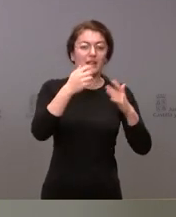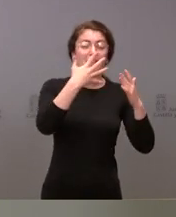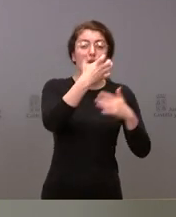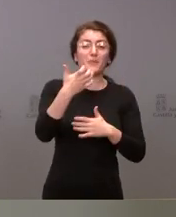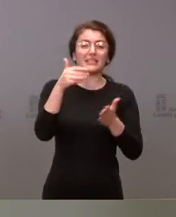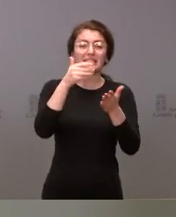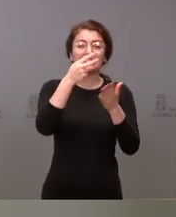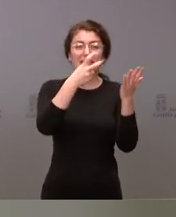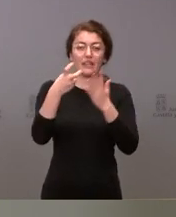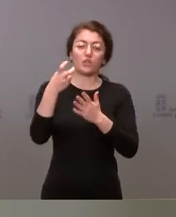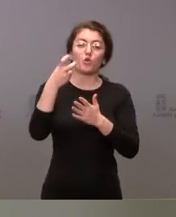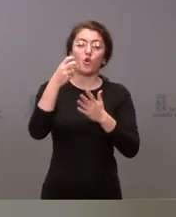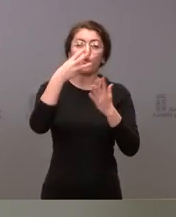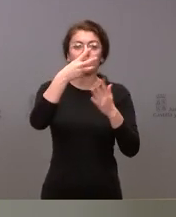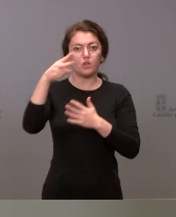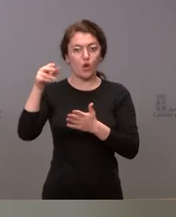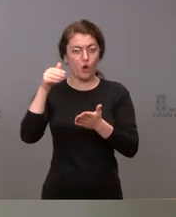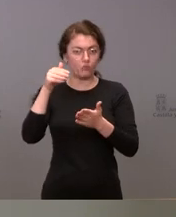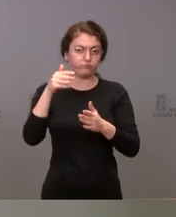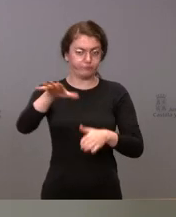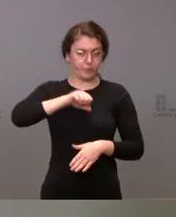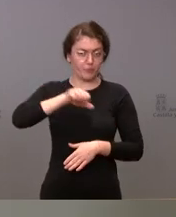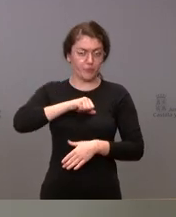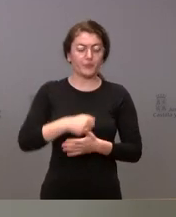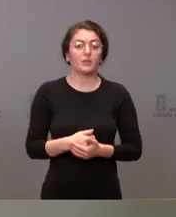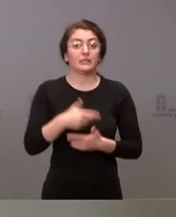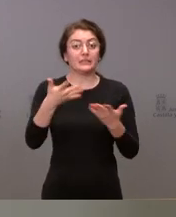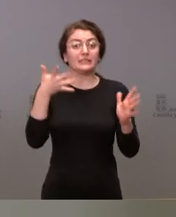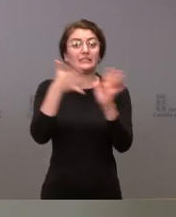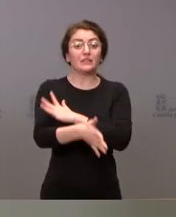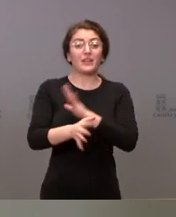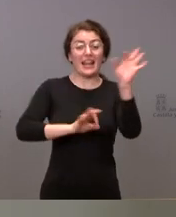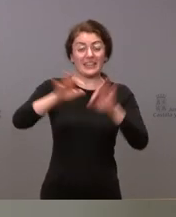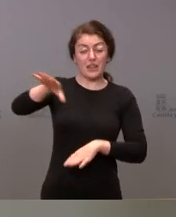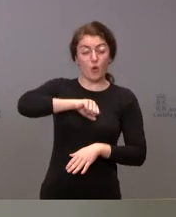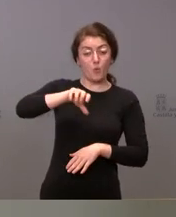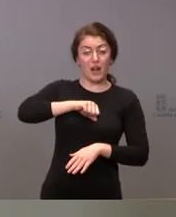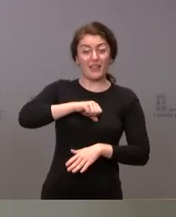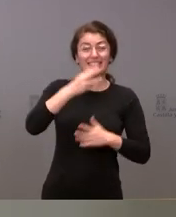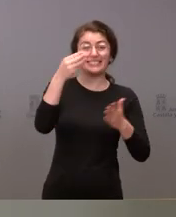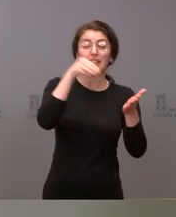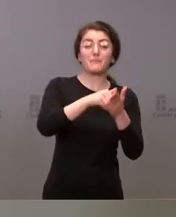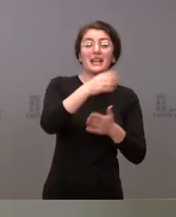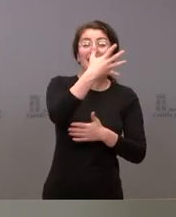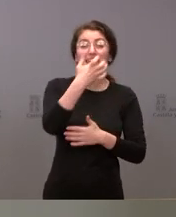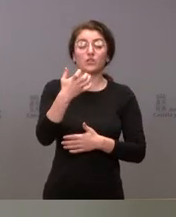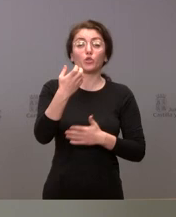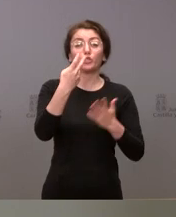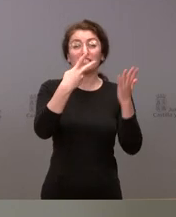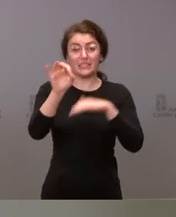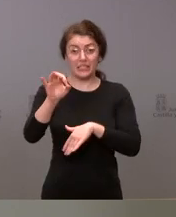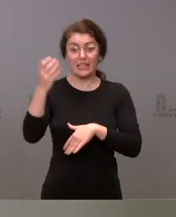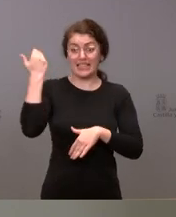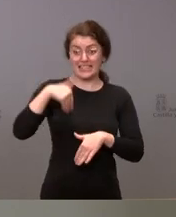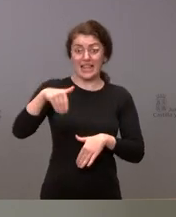declararon 5.160. Todo esto nos lleva a contar con una incidencia acumulada a 14 días de 3.570. Llevamos